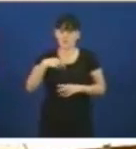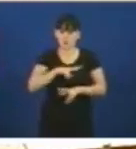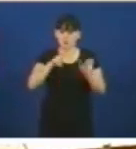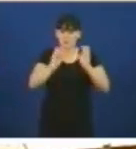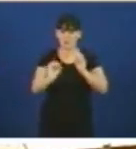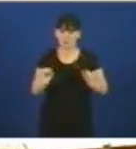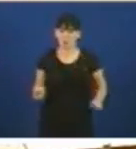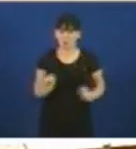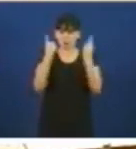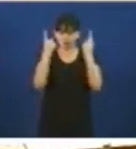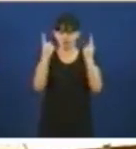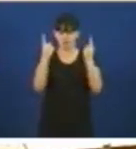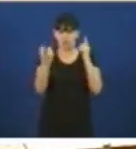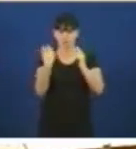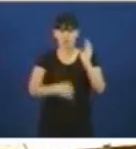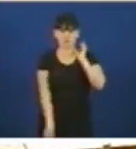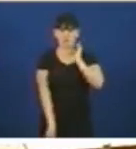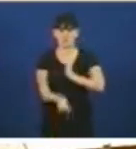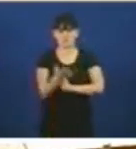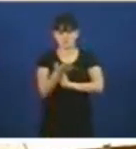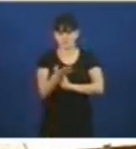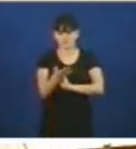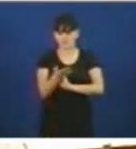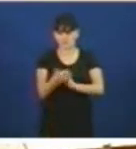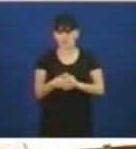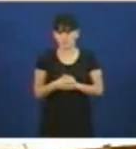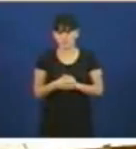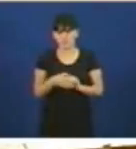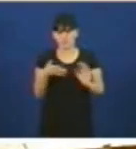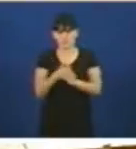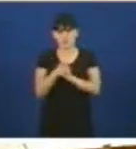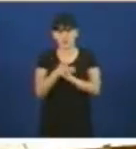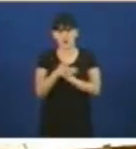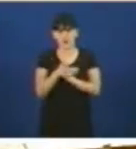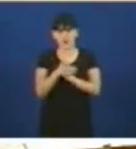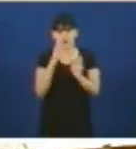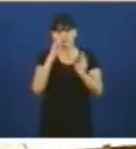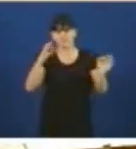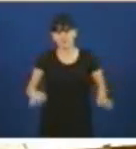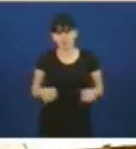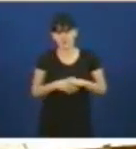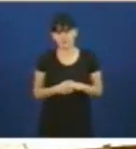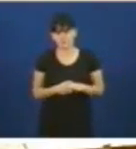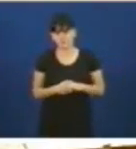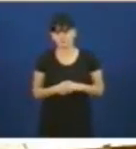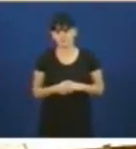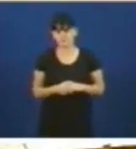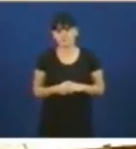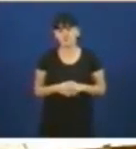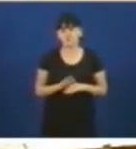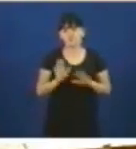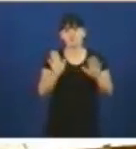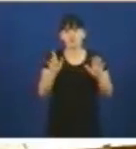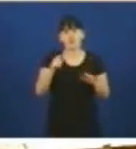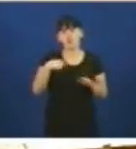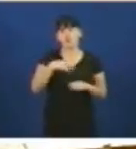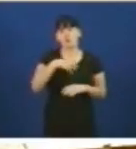recibir ciben caso ningún é unha constatación formal non xo considerar comigo pero mire o que non se pode refuxir e